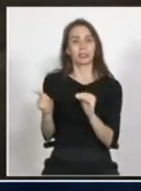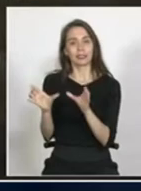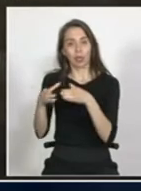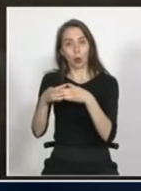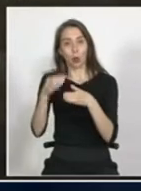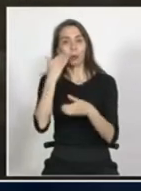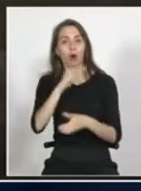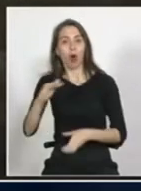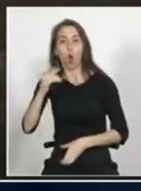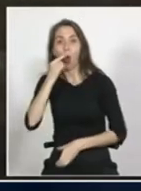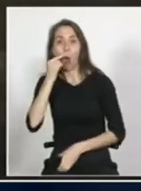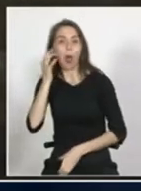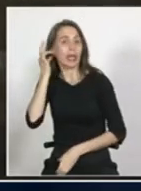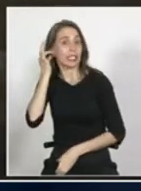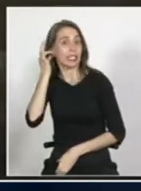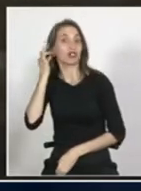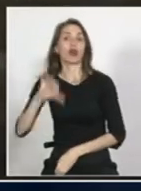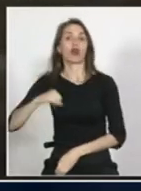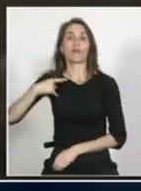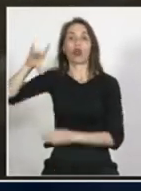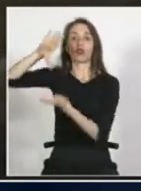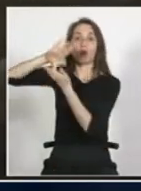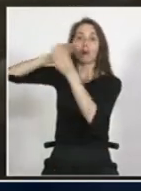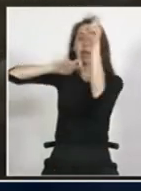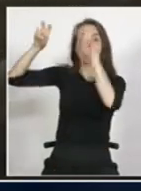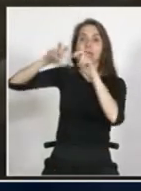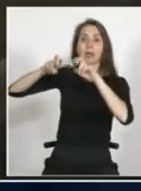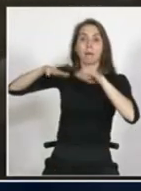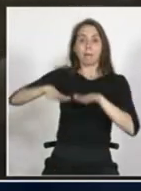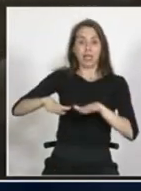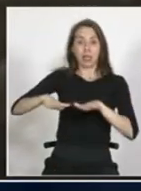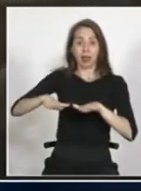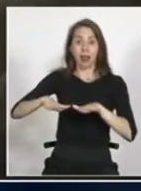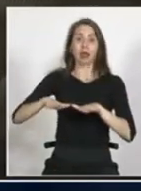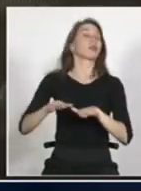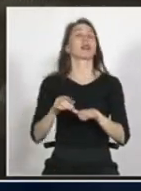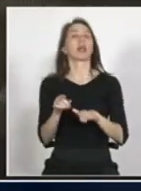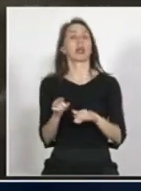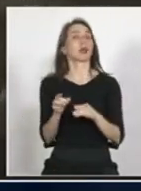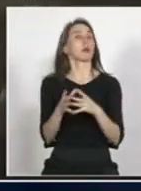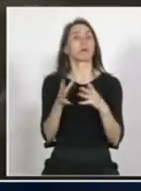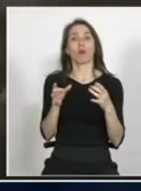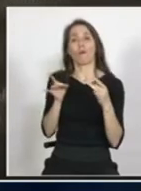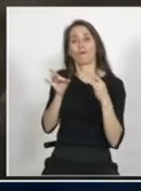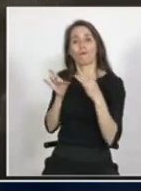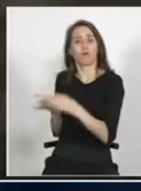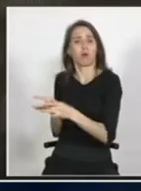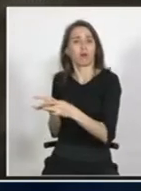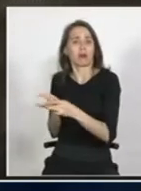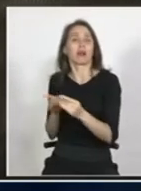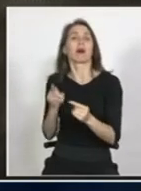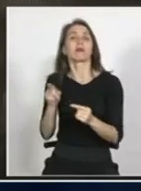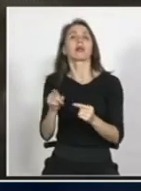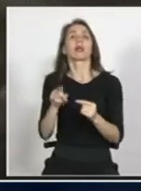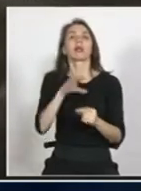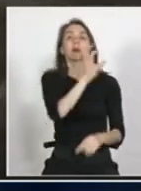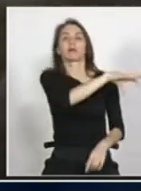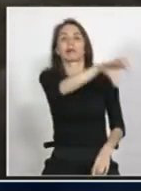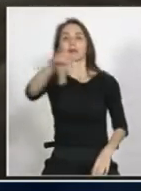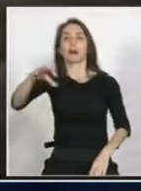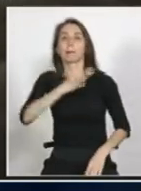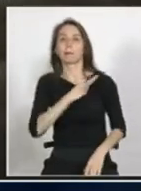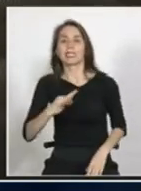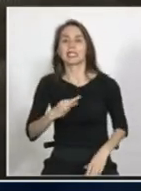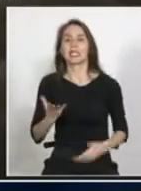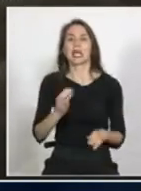vulnerable frente al Estado queda como, por un lado, repartido entre distintos sectores, ¿no?, o sectorial, ¿cómo se podría decir?